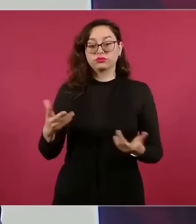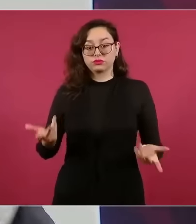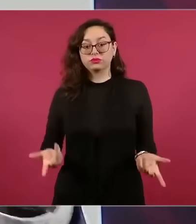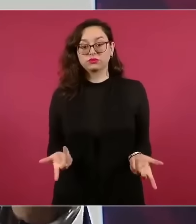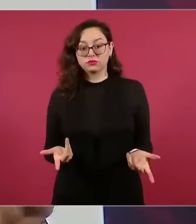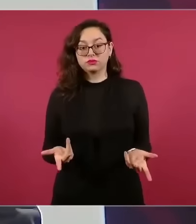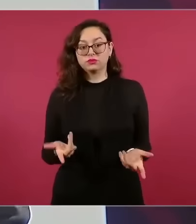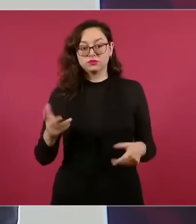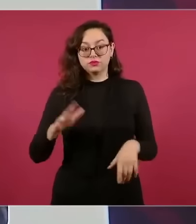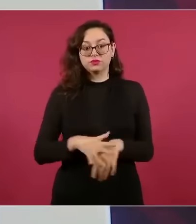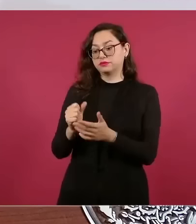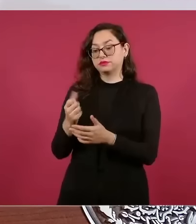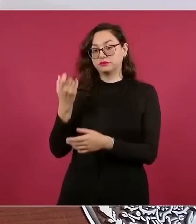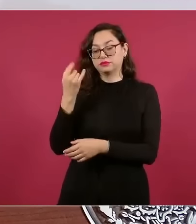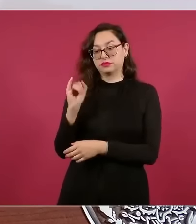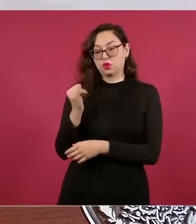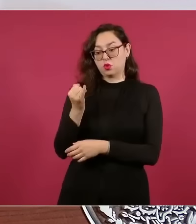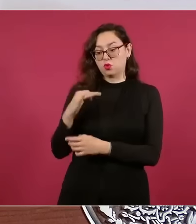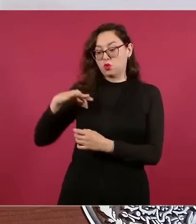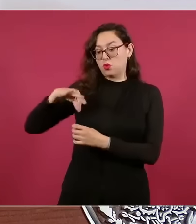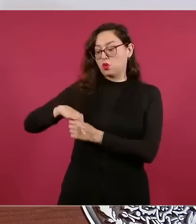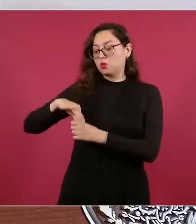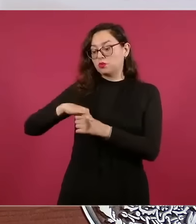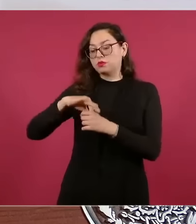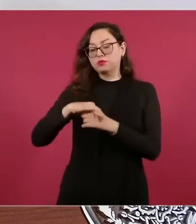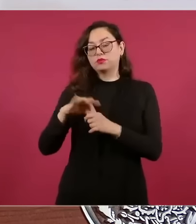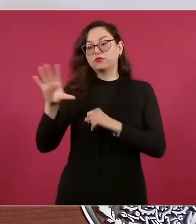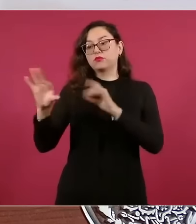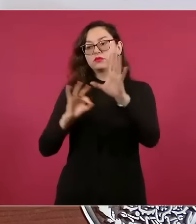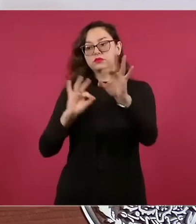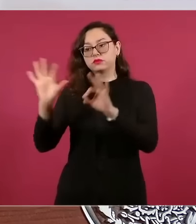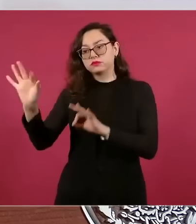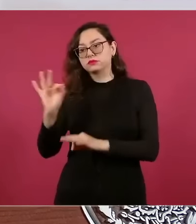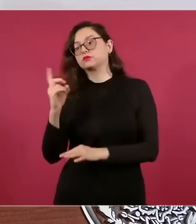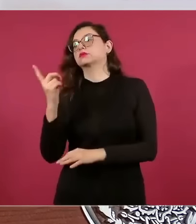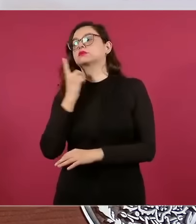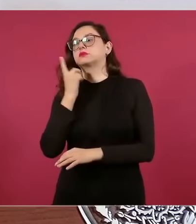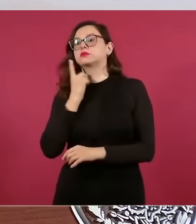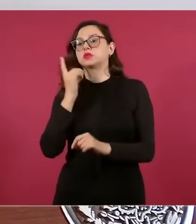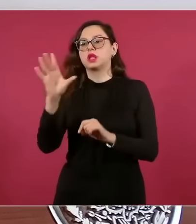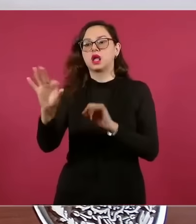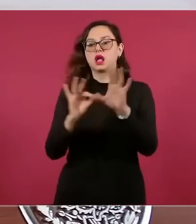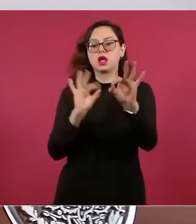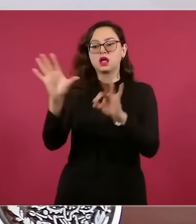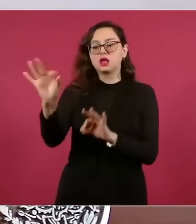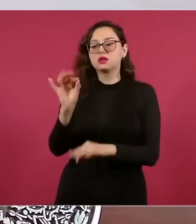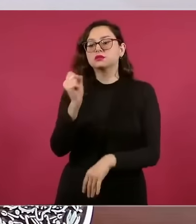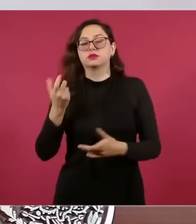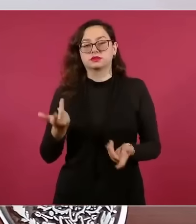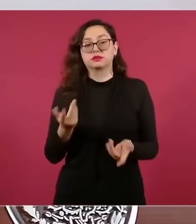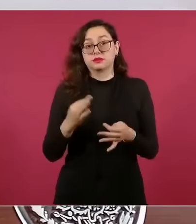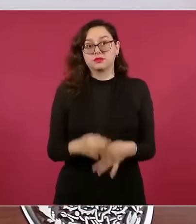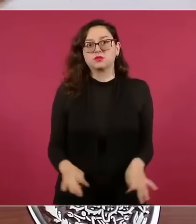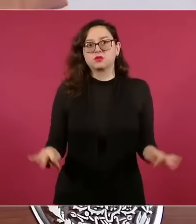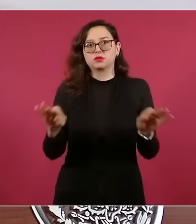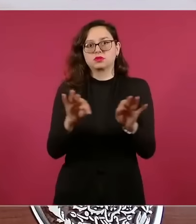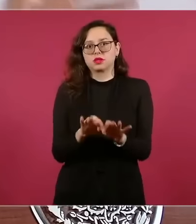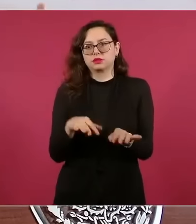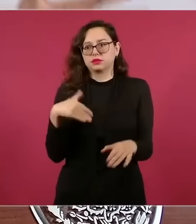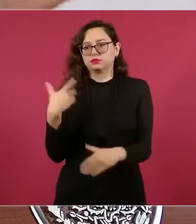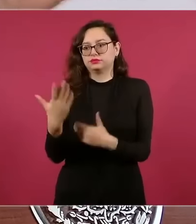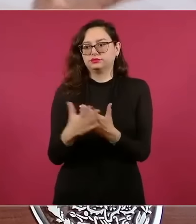la elección de hace tres meses, porque como el Poder Judicial se dedicaba a